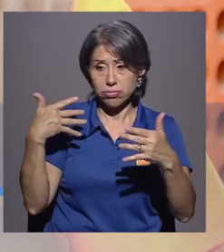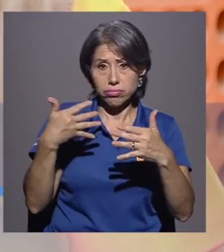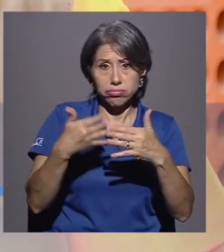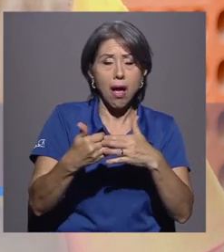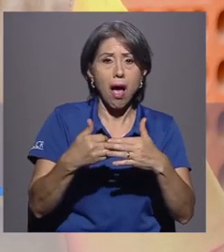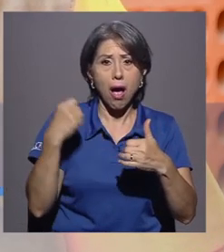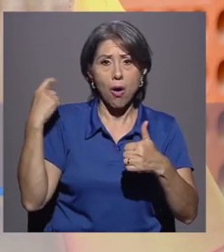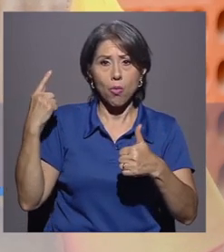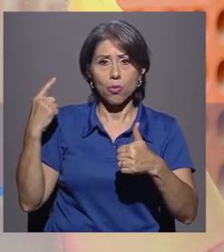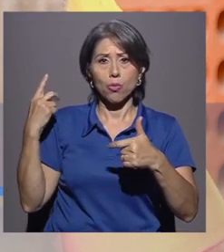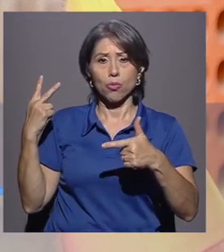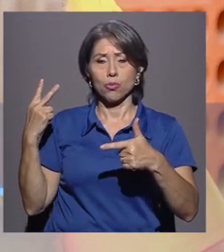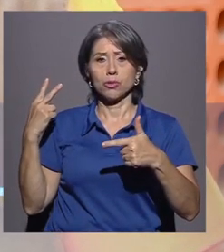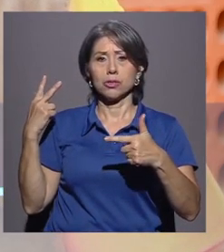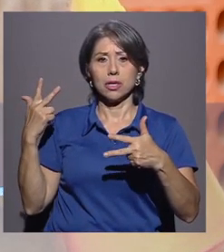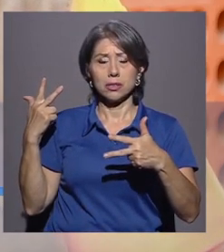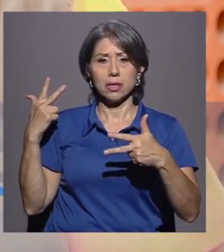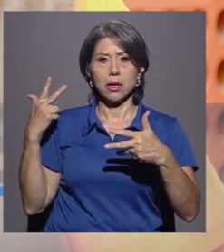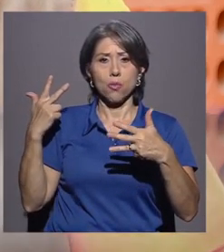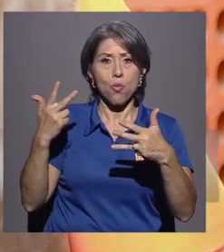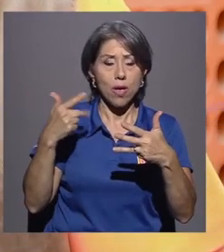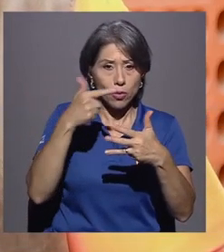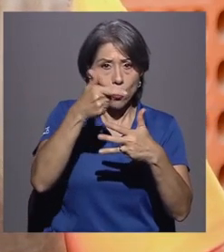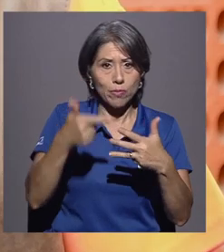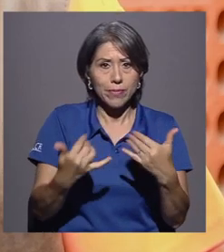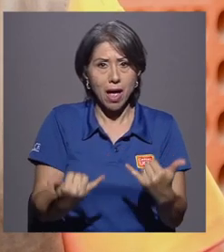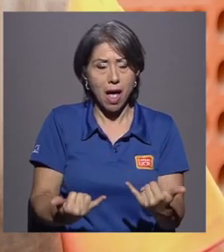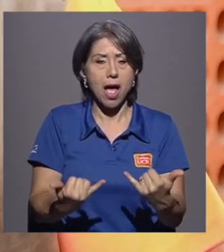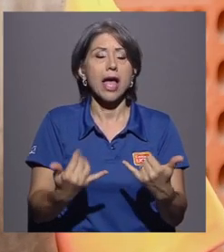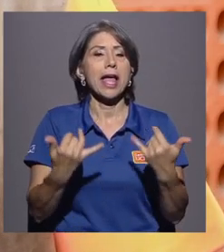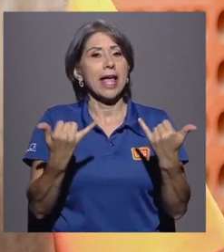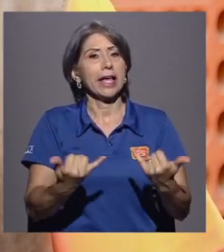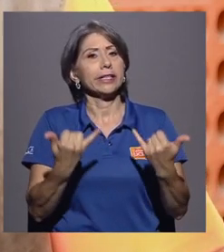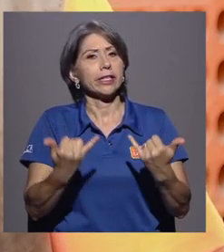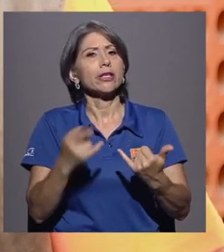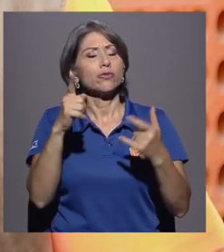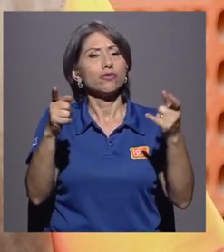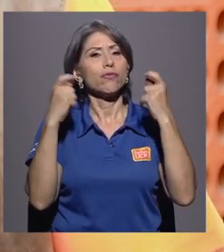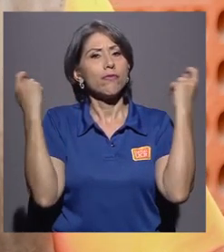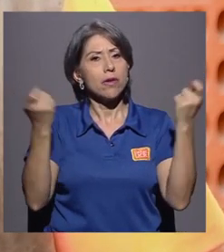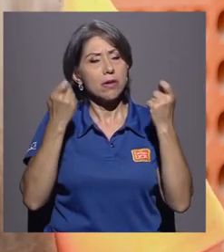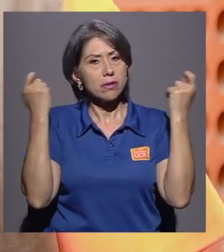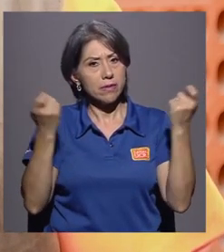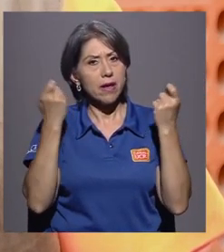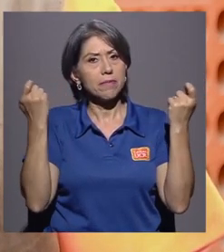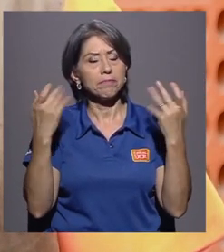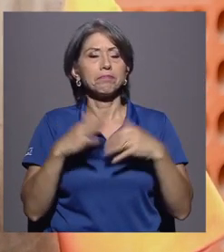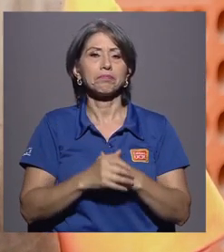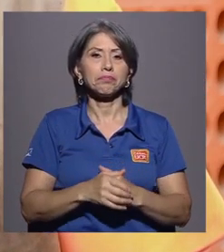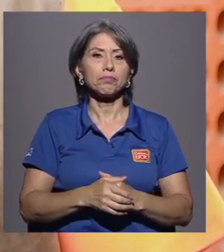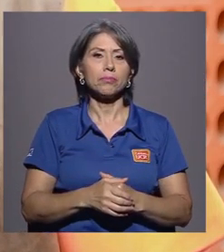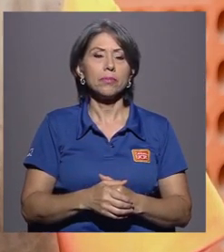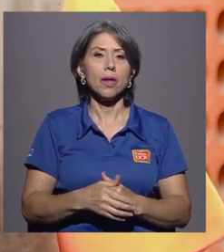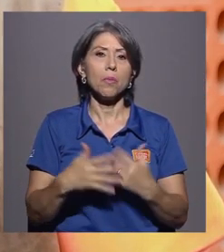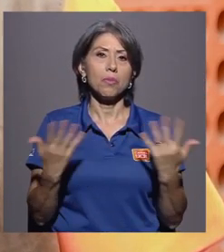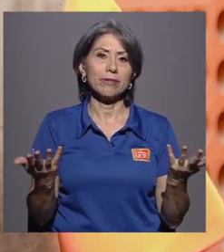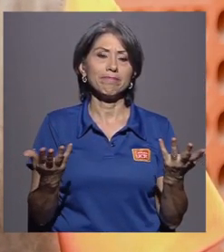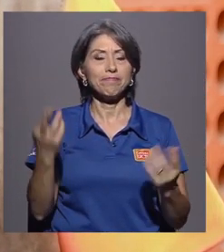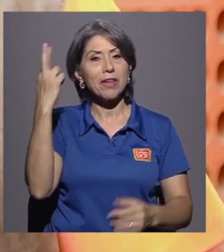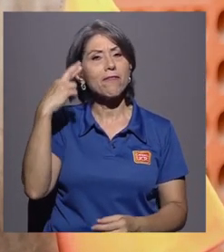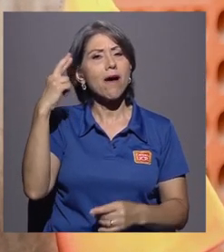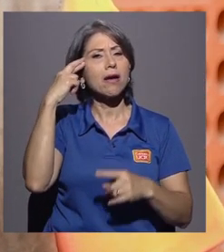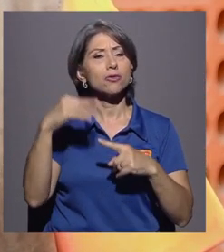O sea que hubo un caosmos uno, dos, tres y cuatro y en esta ocasión es un festival. Bueno, la